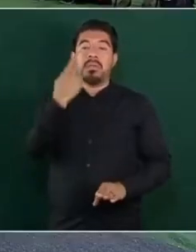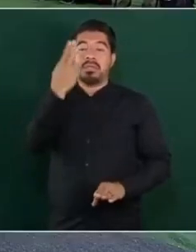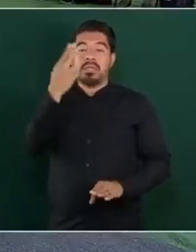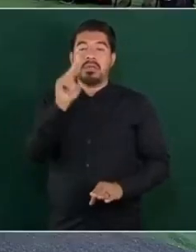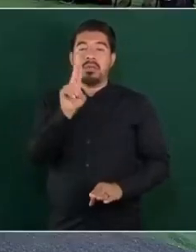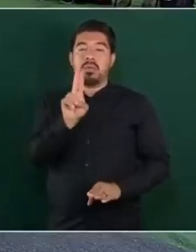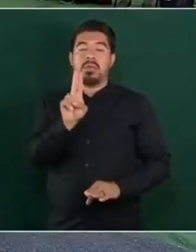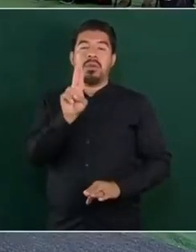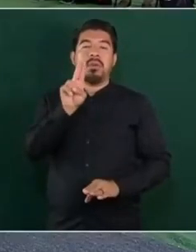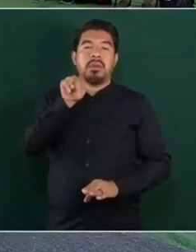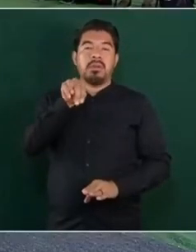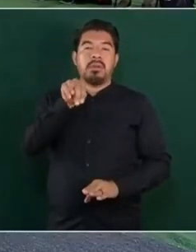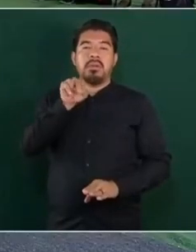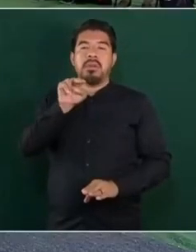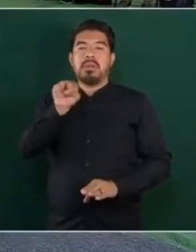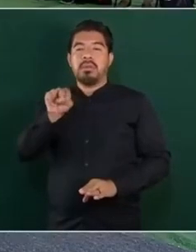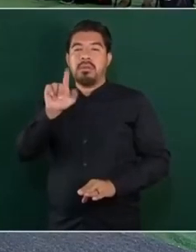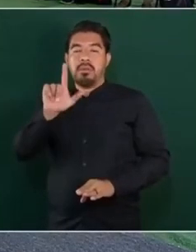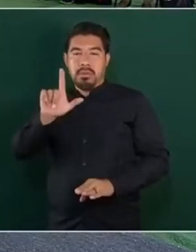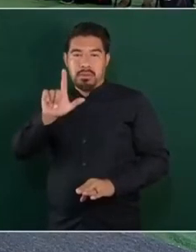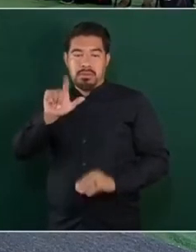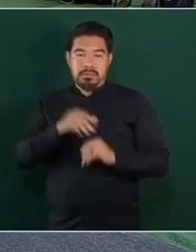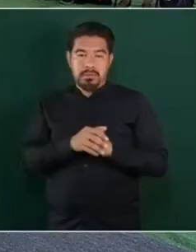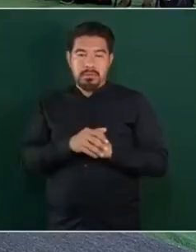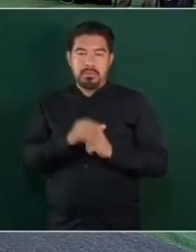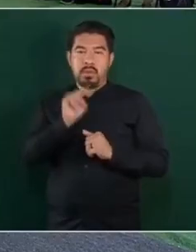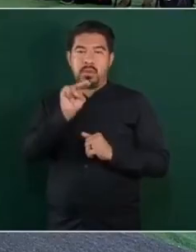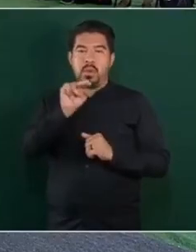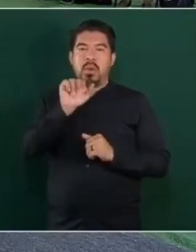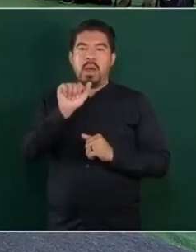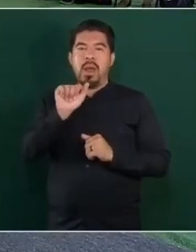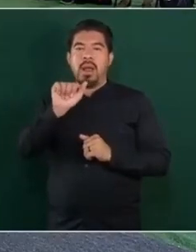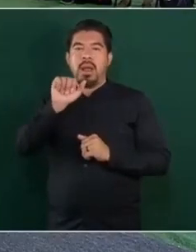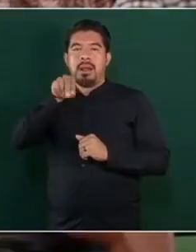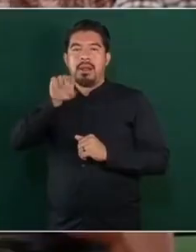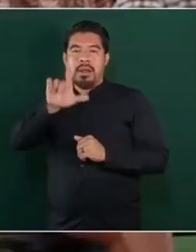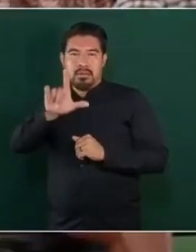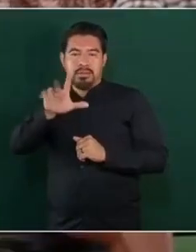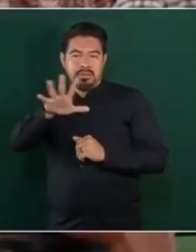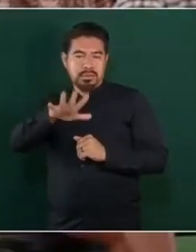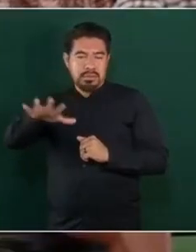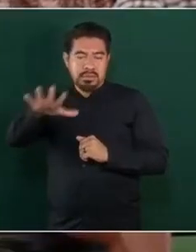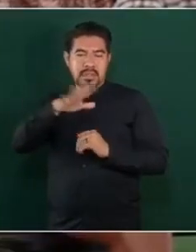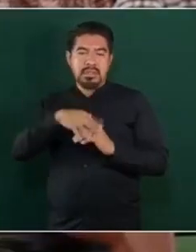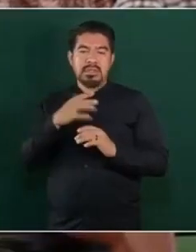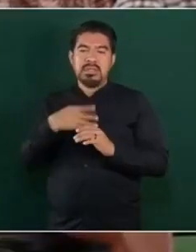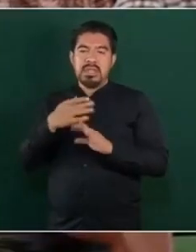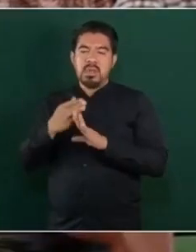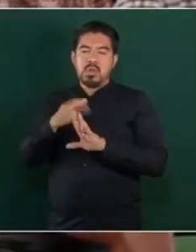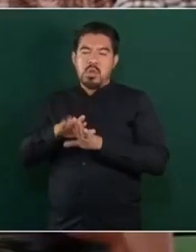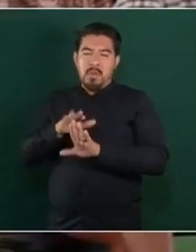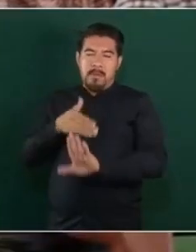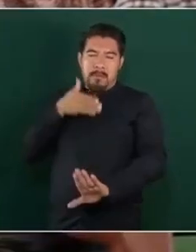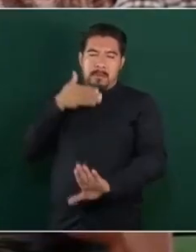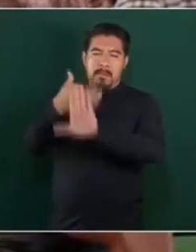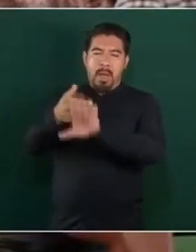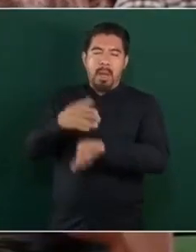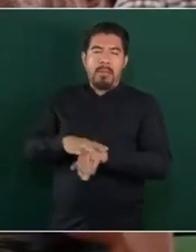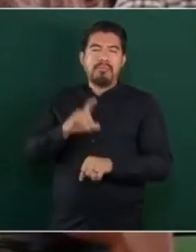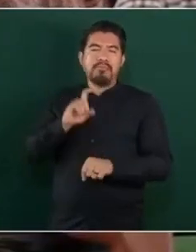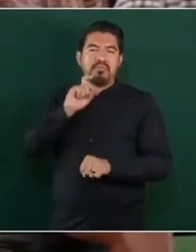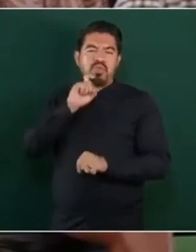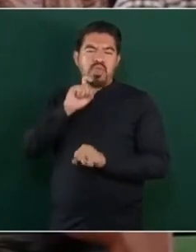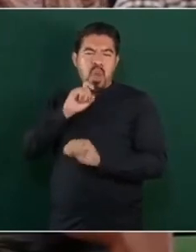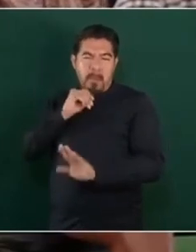hizo denuncias, violencia sexual, supuestamente en esta universidad, por un